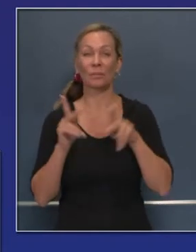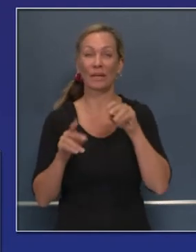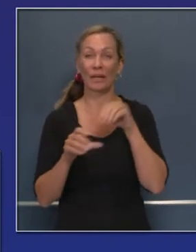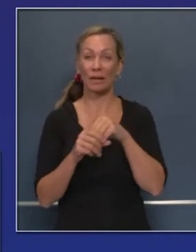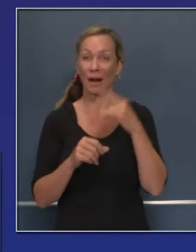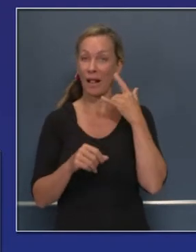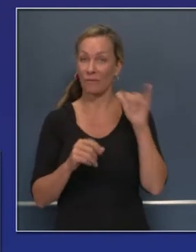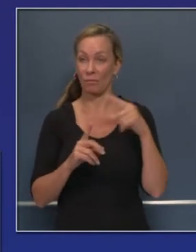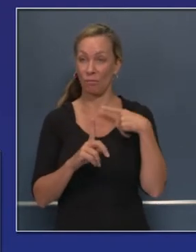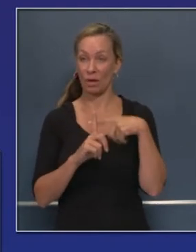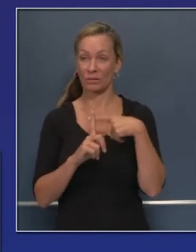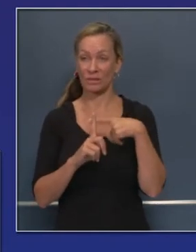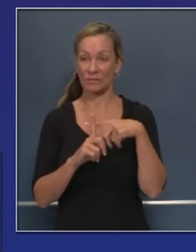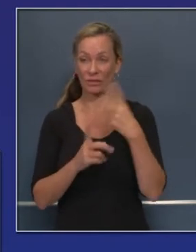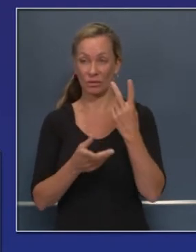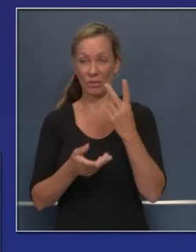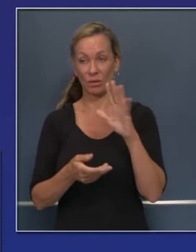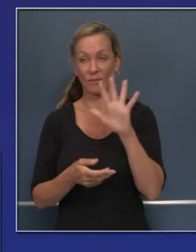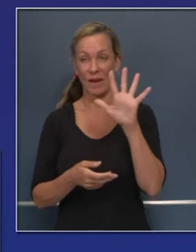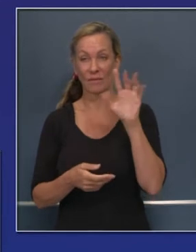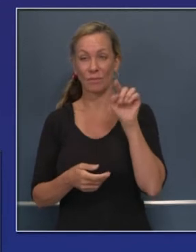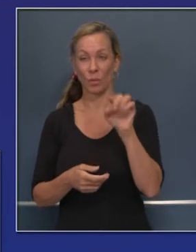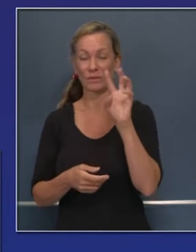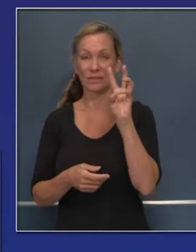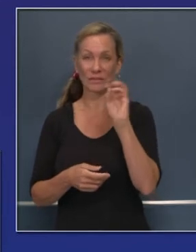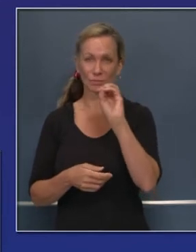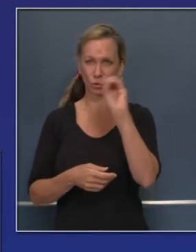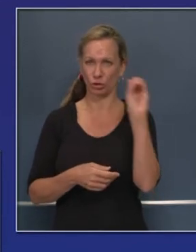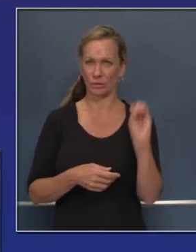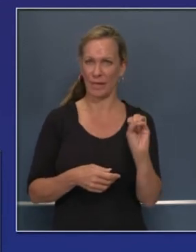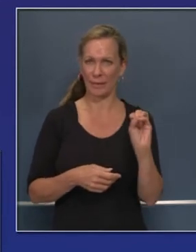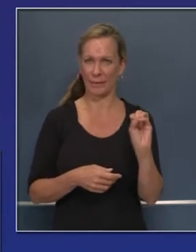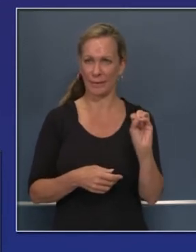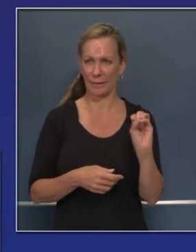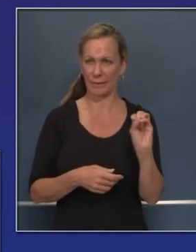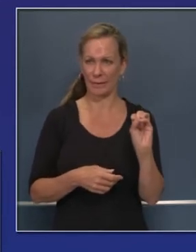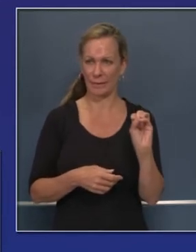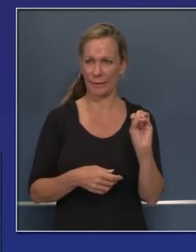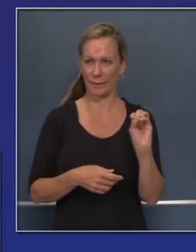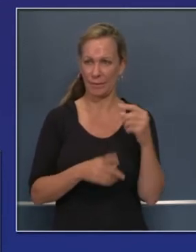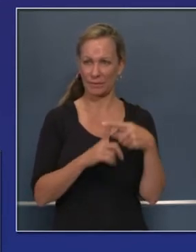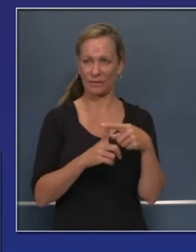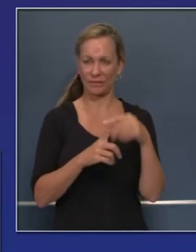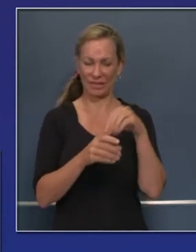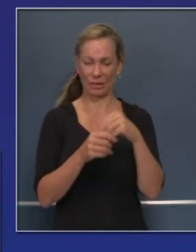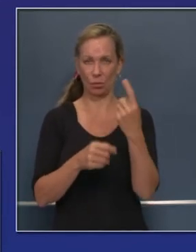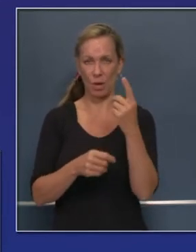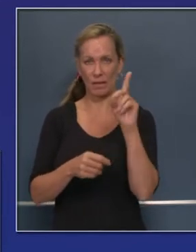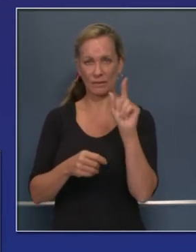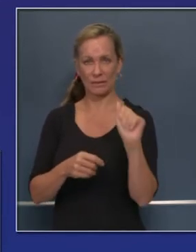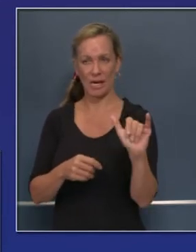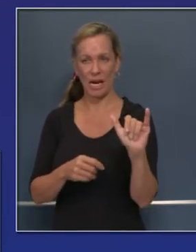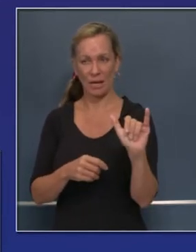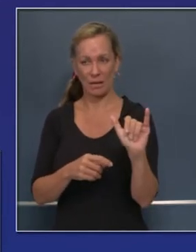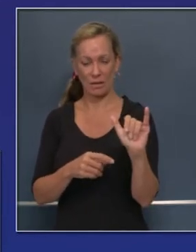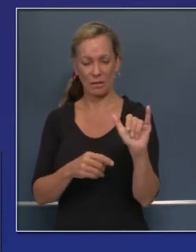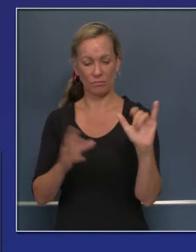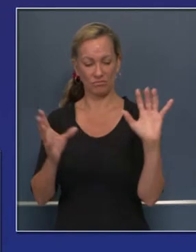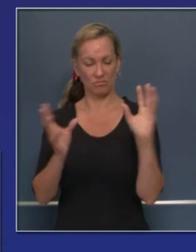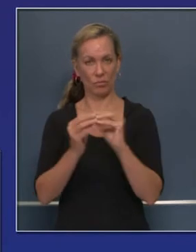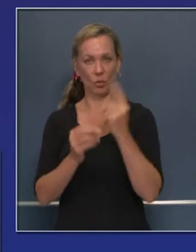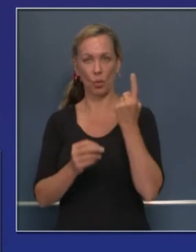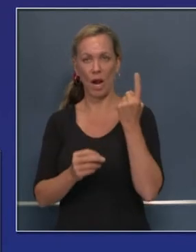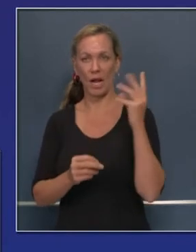5.6 por ciento en los últimos 7 días, 5.6 por ciento de casos positivos a través de 7 días, 6